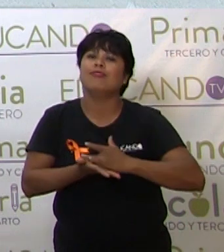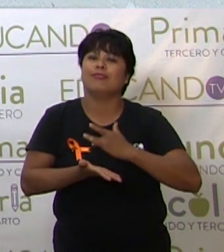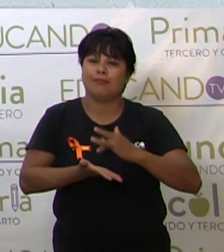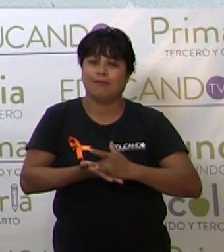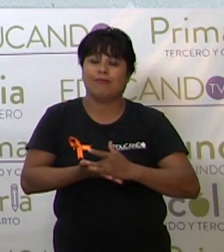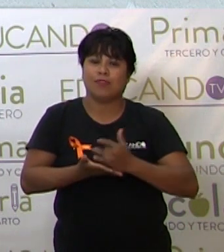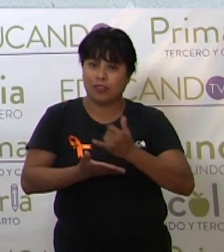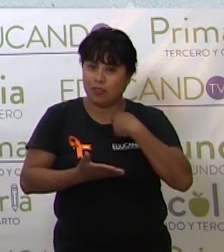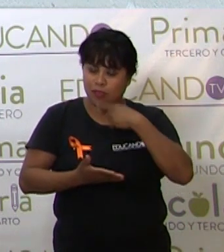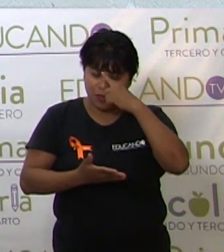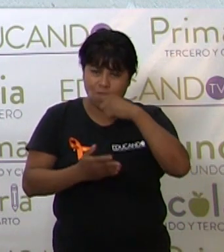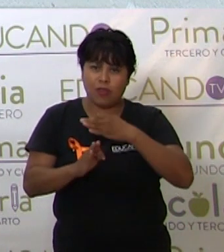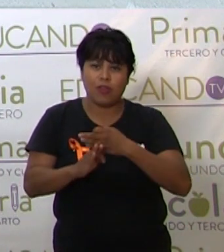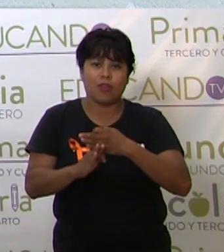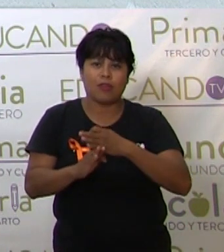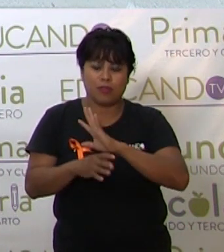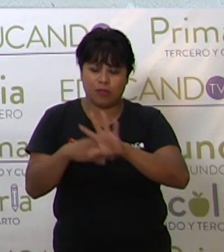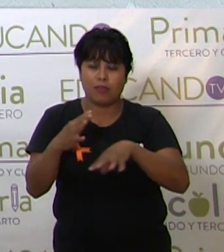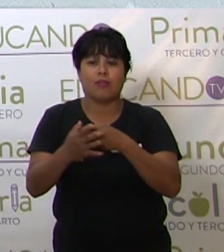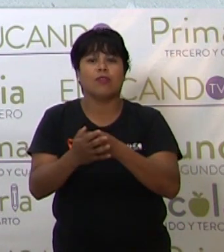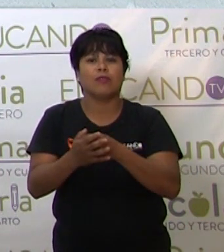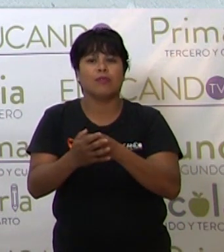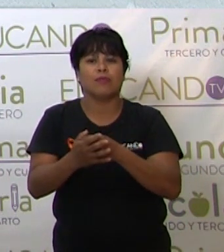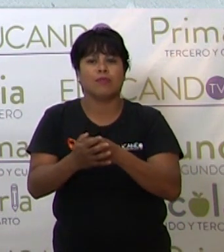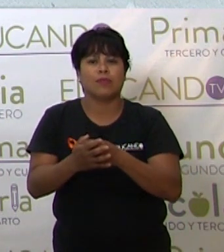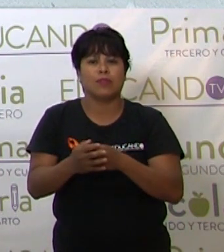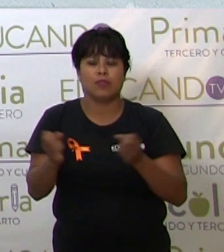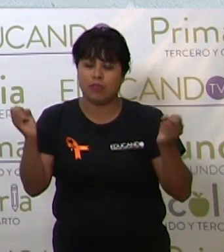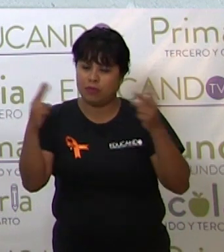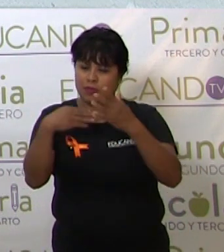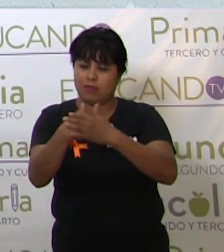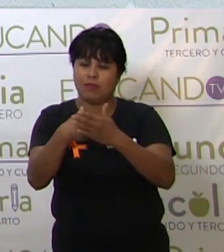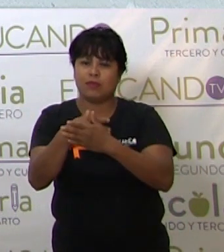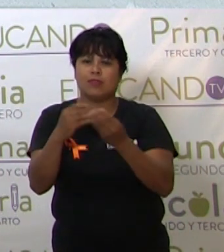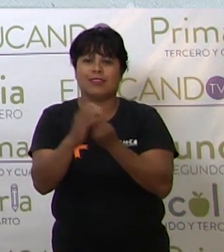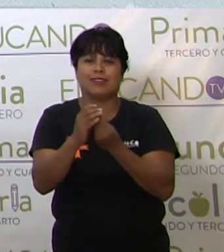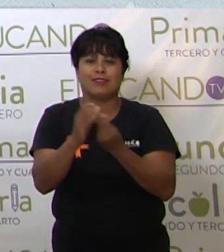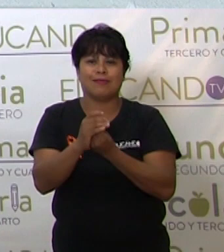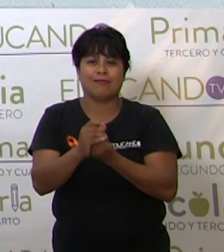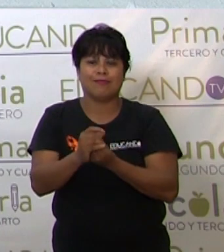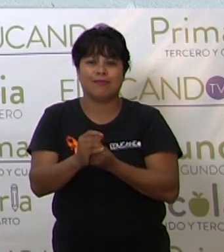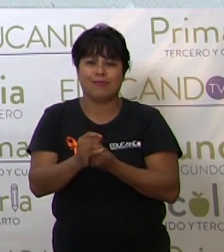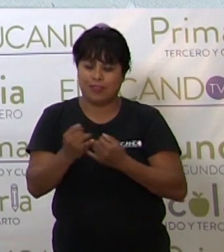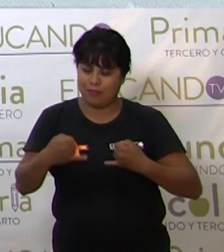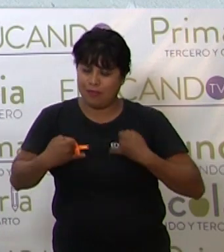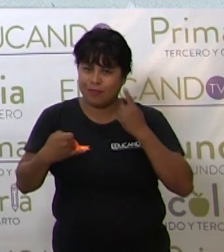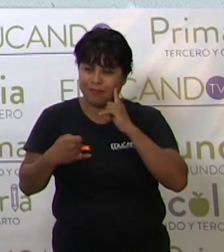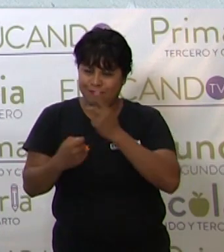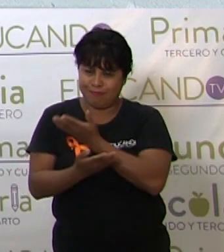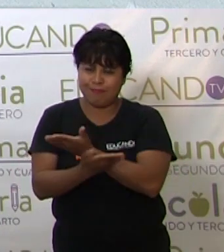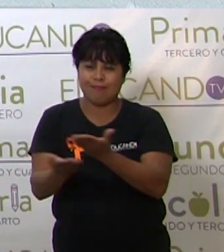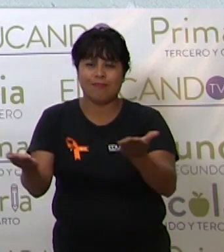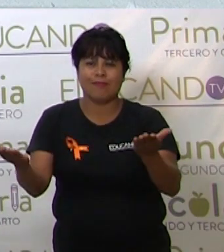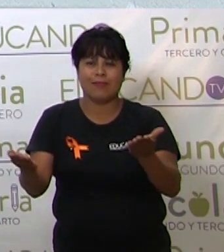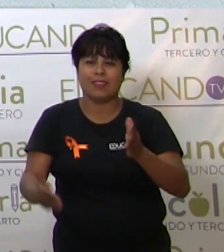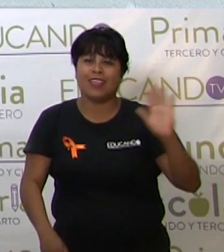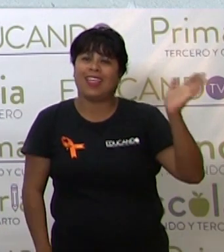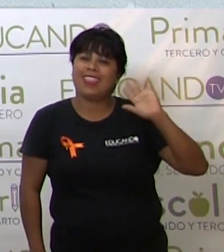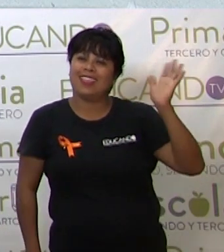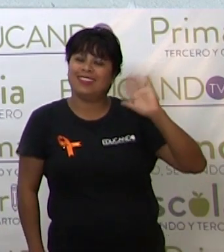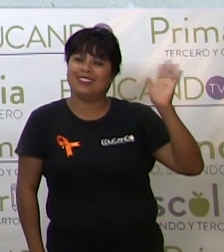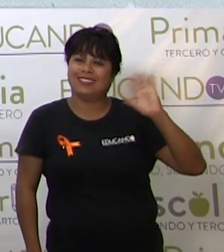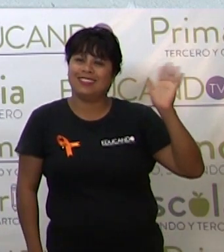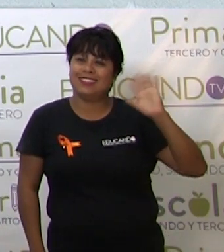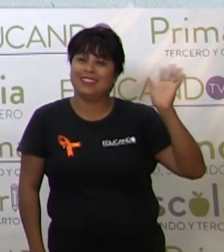Y creo que por mi parte eso es todo. Nos vemos en la próxima sesión, jóvenes y público general. Hasta pronto.